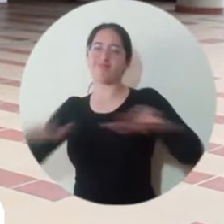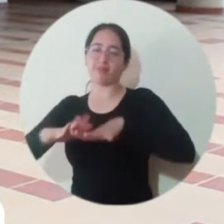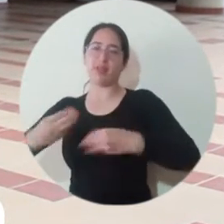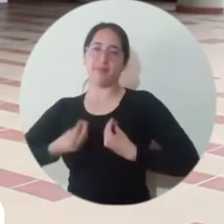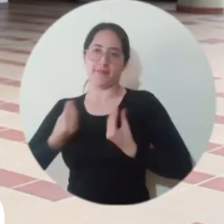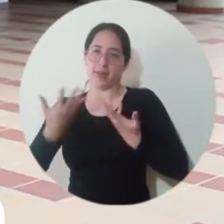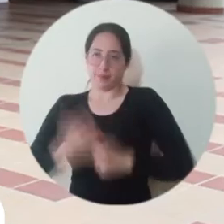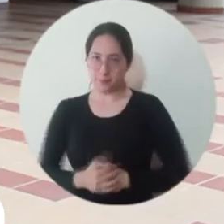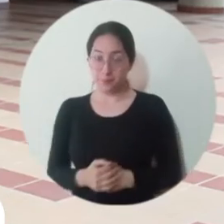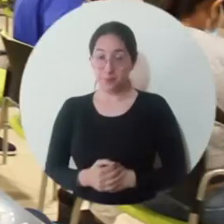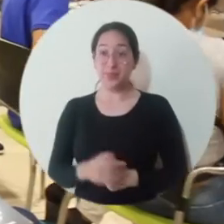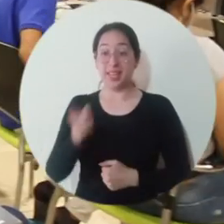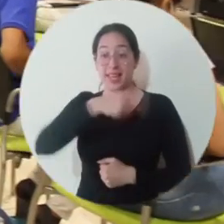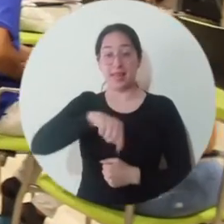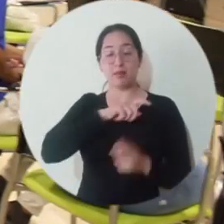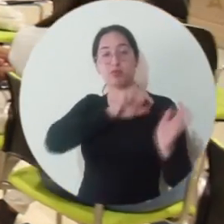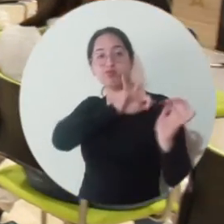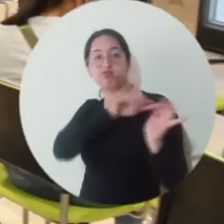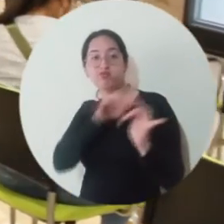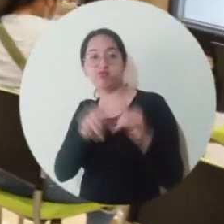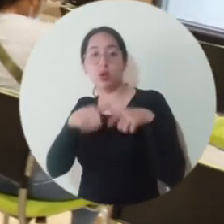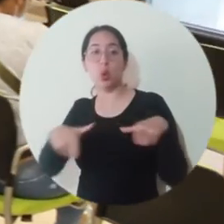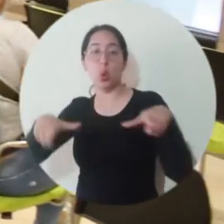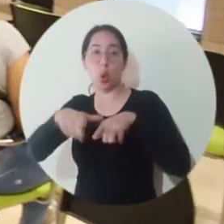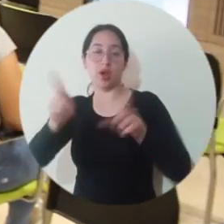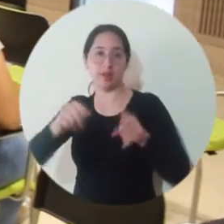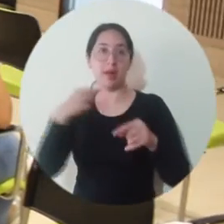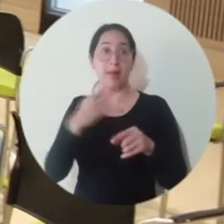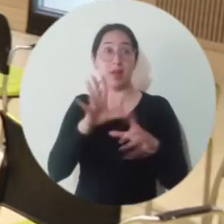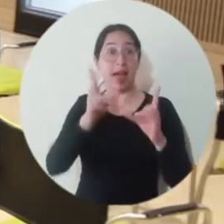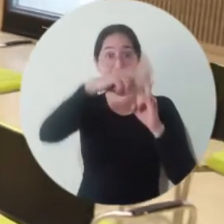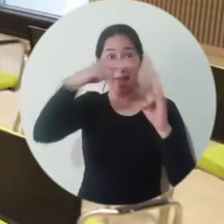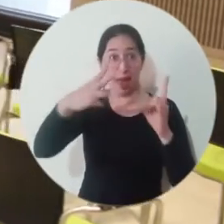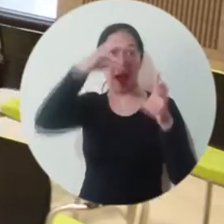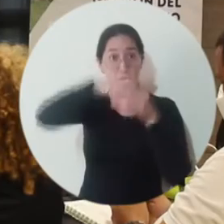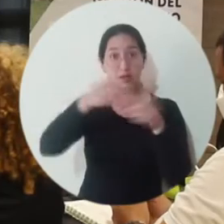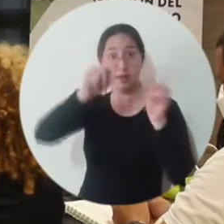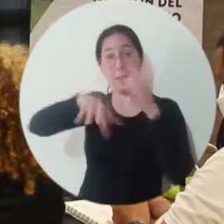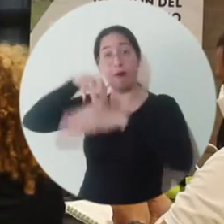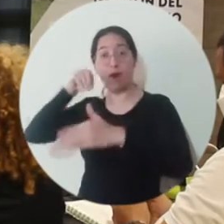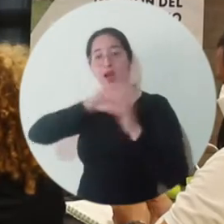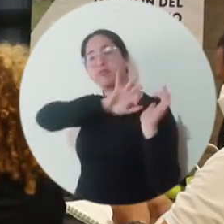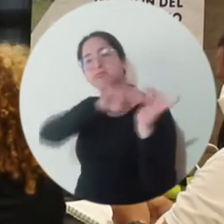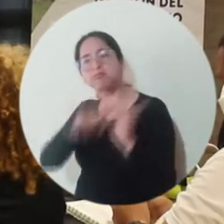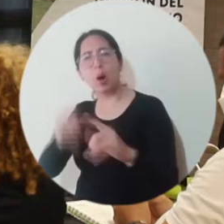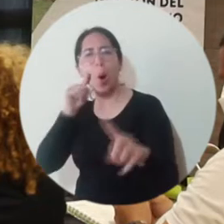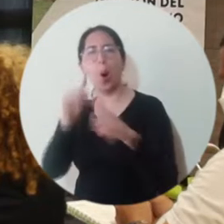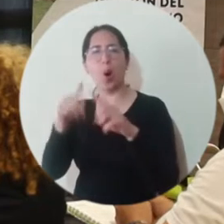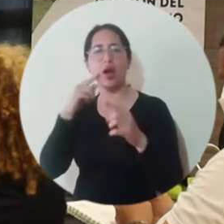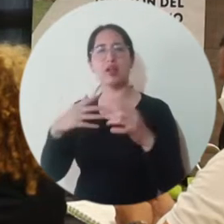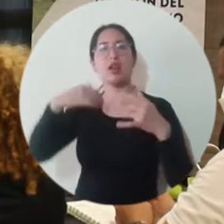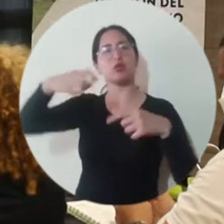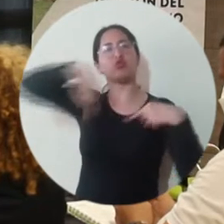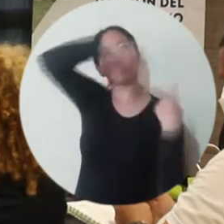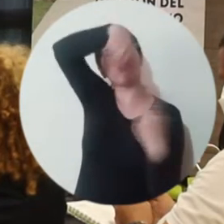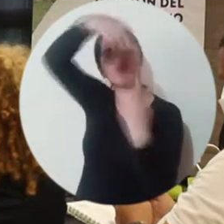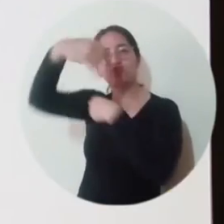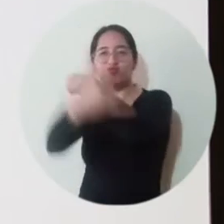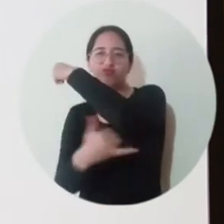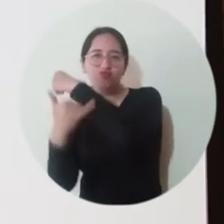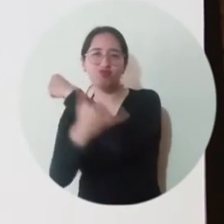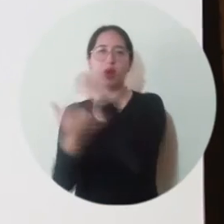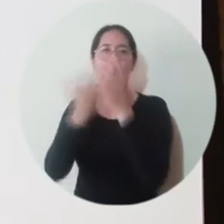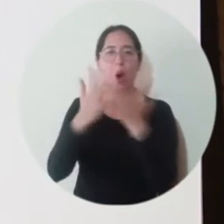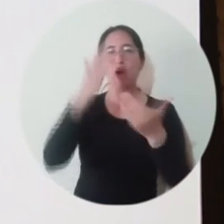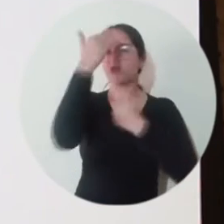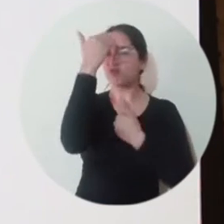en nuestra región. El evento al que asistió la comunidad académica y externa se nutrió de conferencias sobre turismo regenerativo,